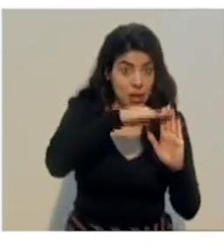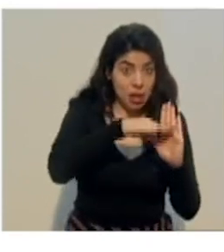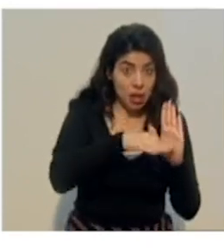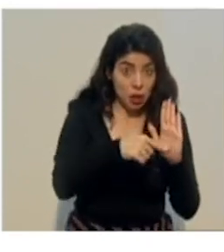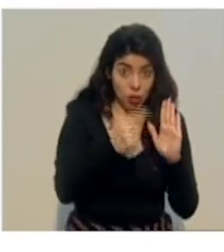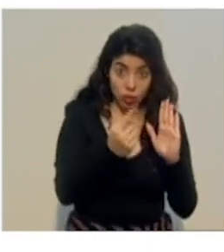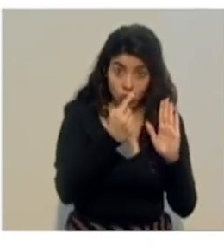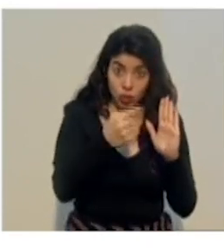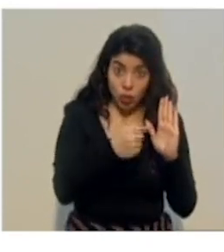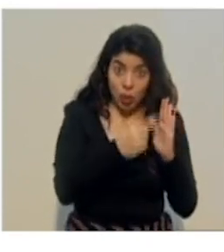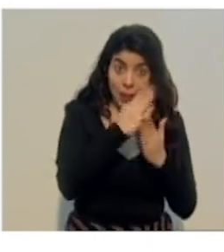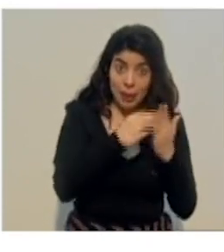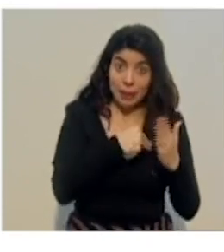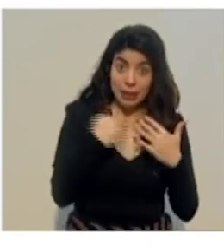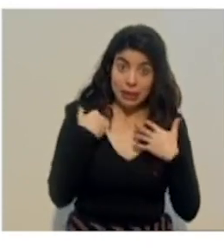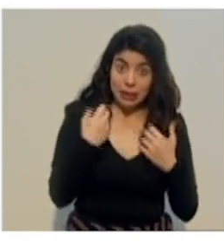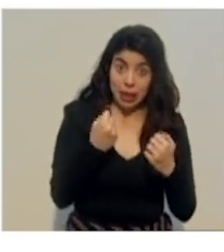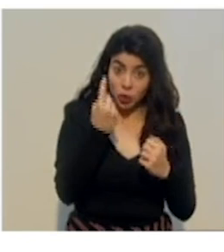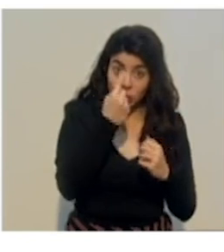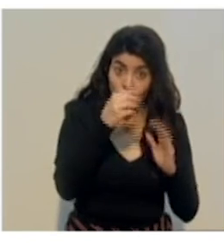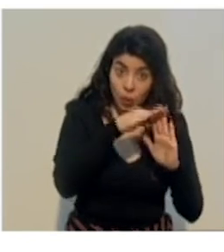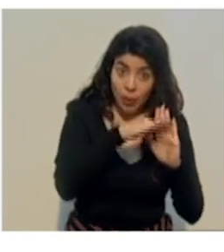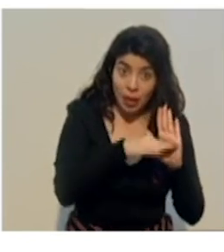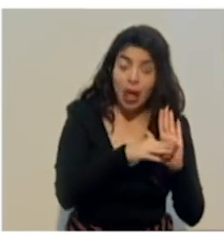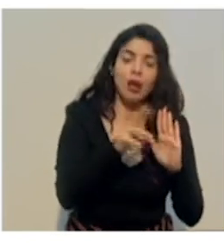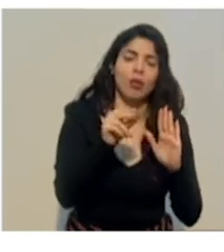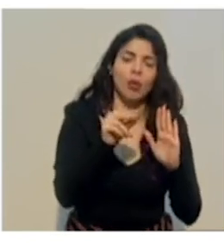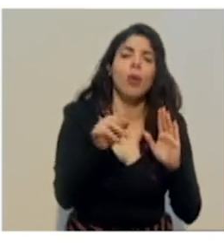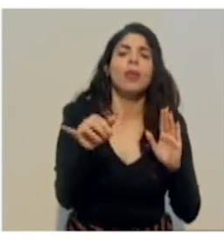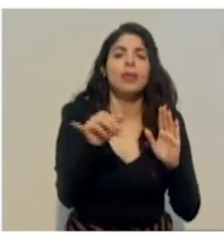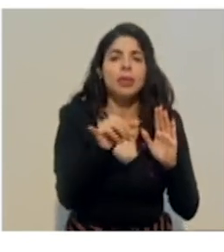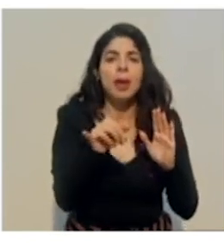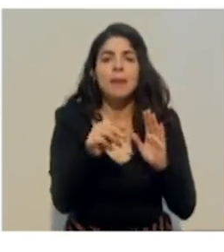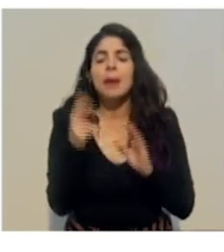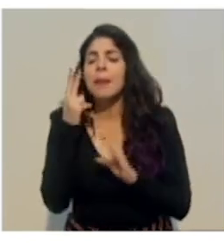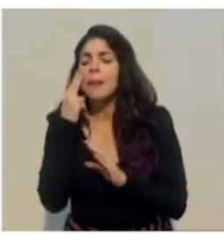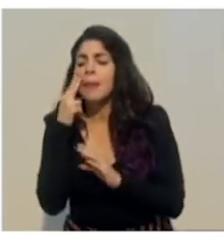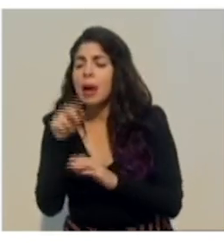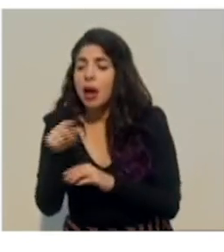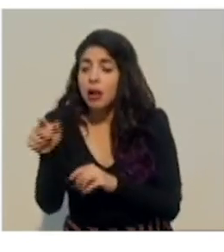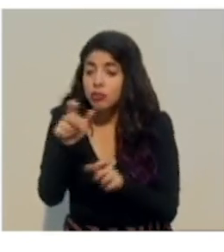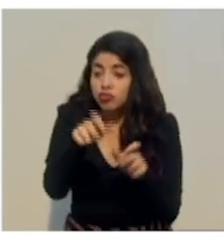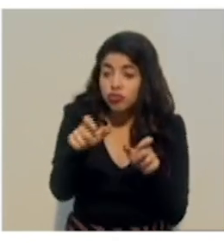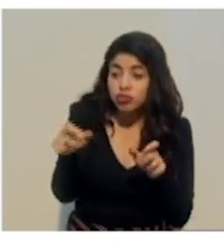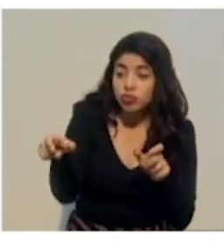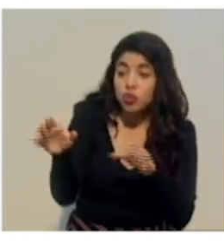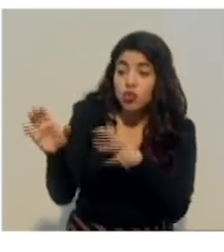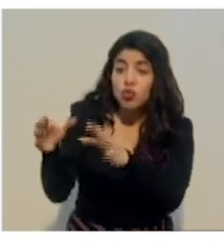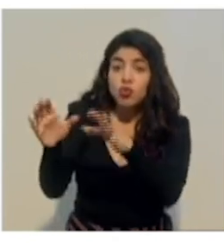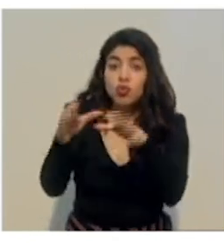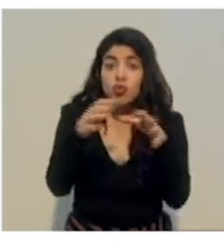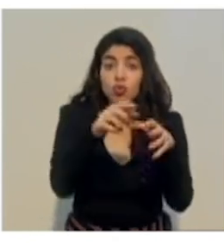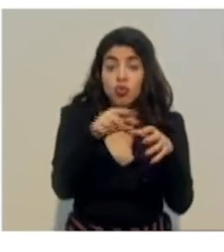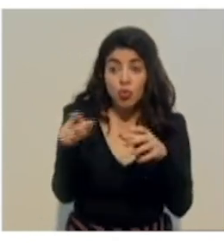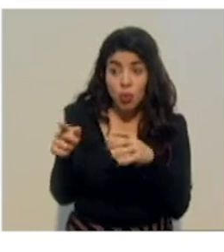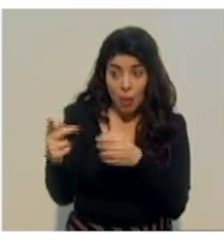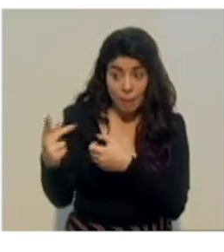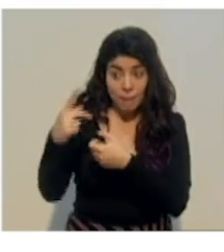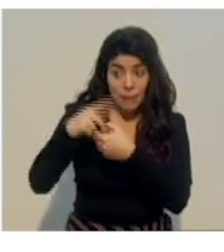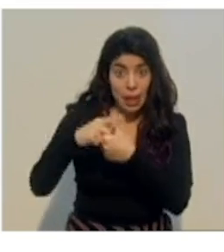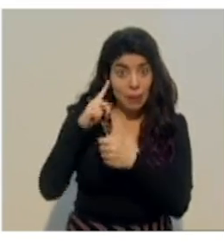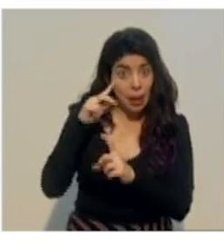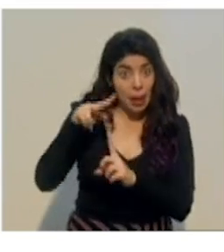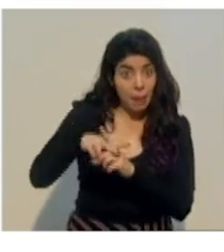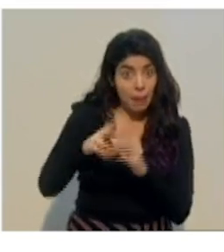Ministerio de Salud, sino de la participación de los diferentes sectores en la implementación del plan y en el